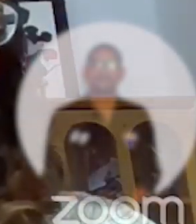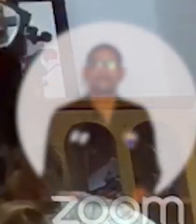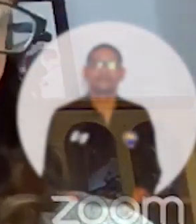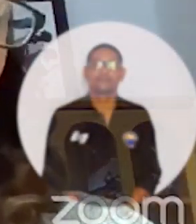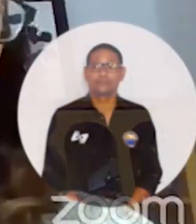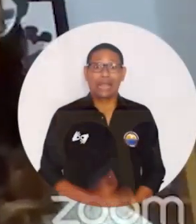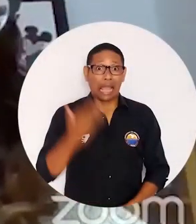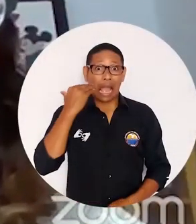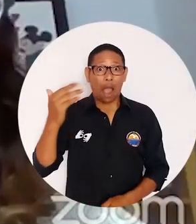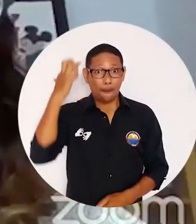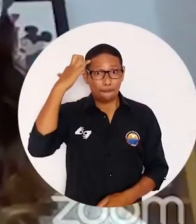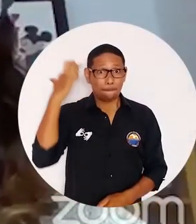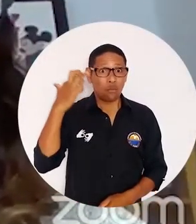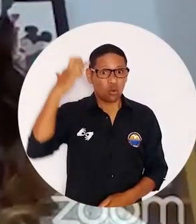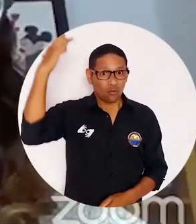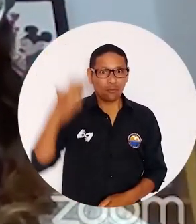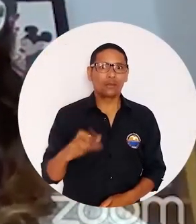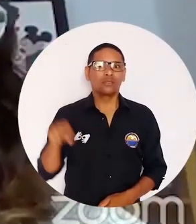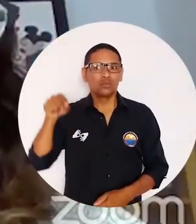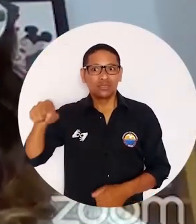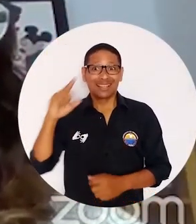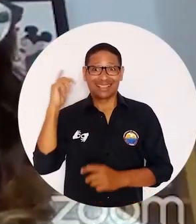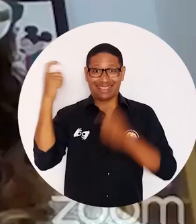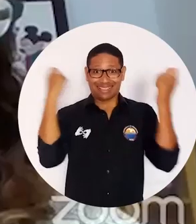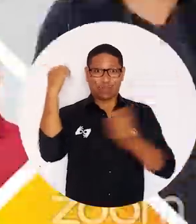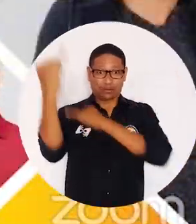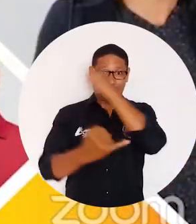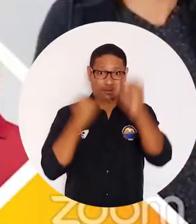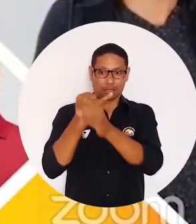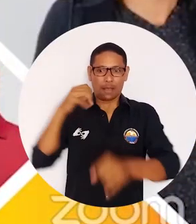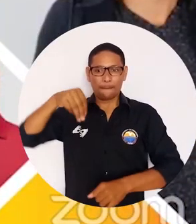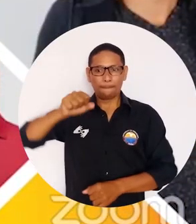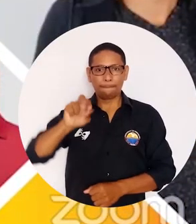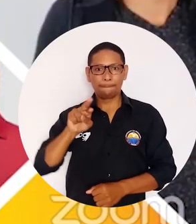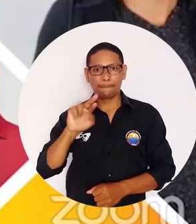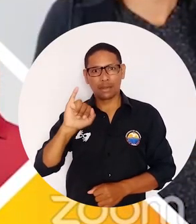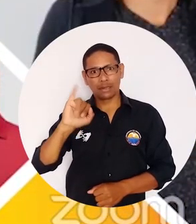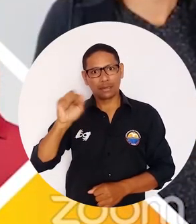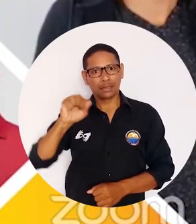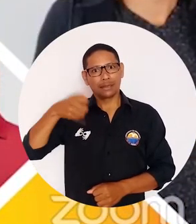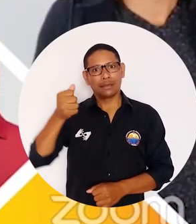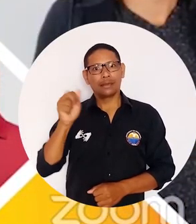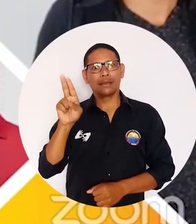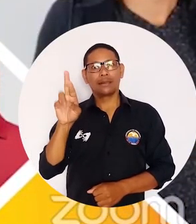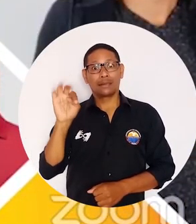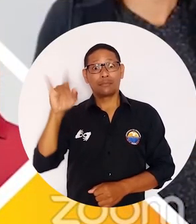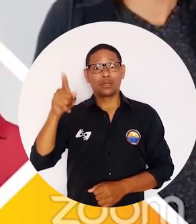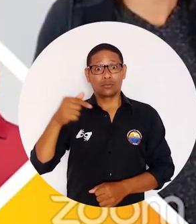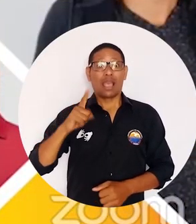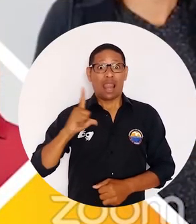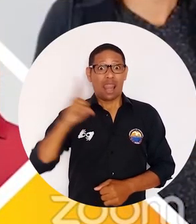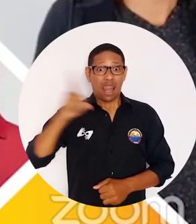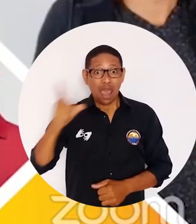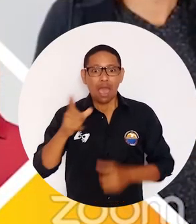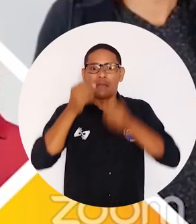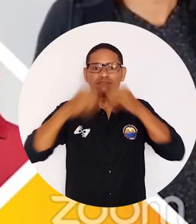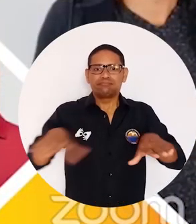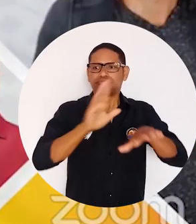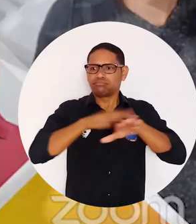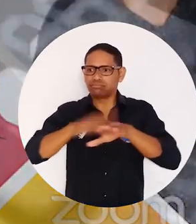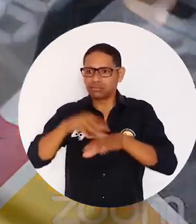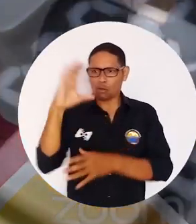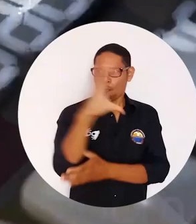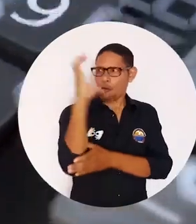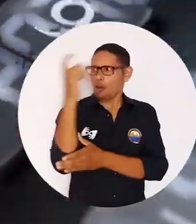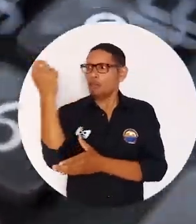La profesional en Administración de Negocios Internacional es María Castaño Jaramillo, quien se desempeña como líder de la masificación del mercado de